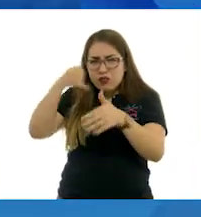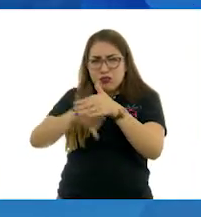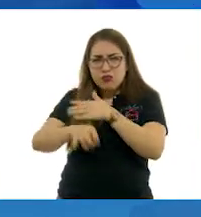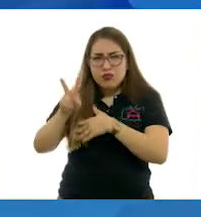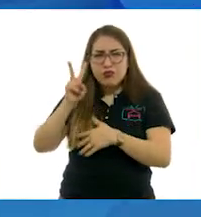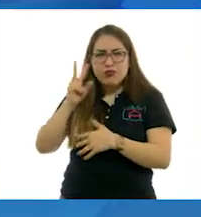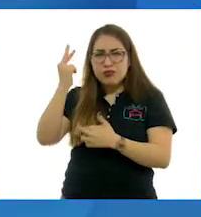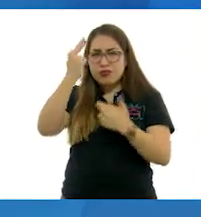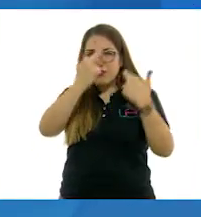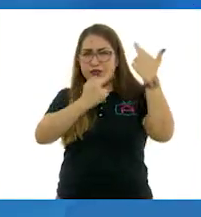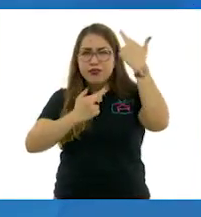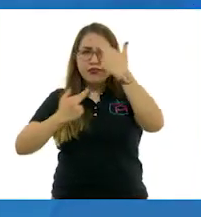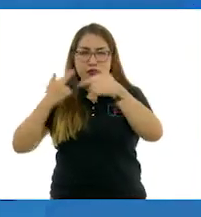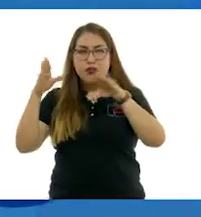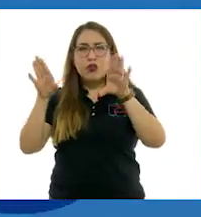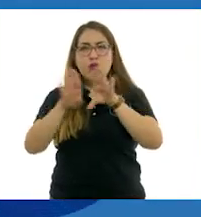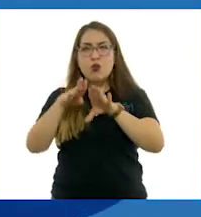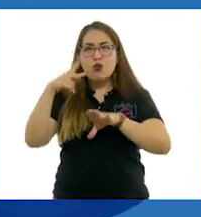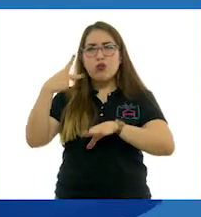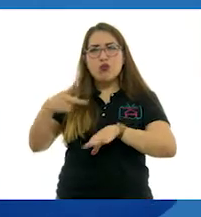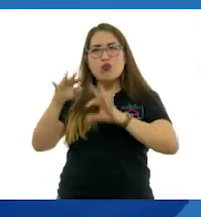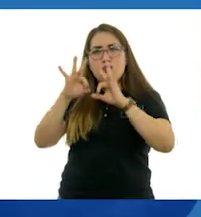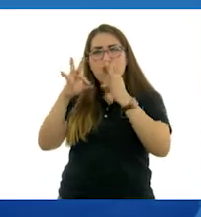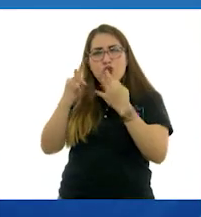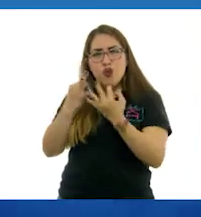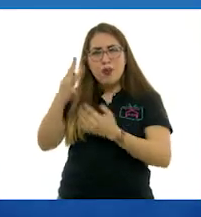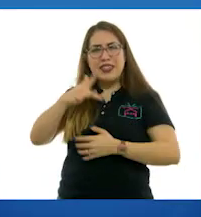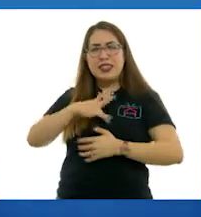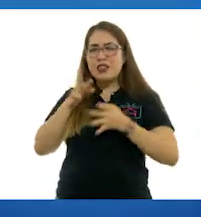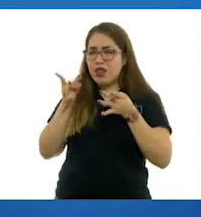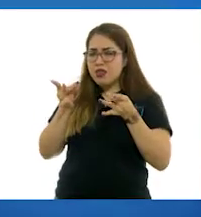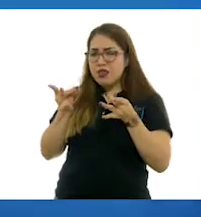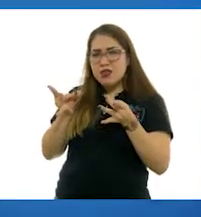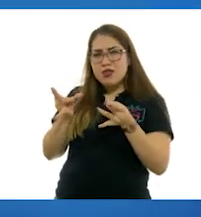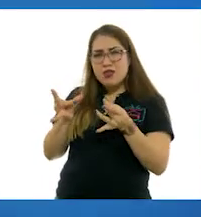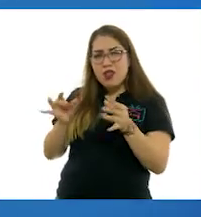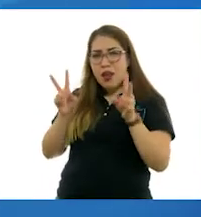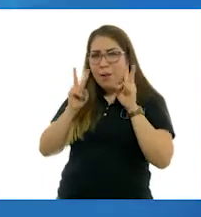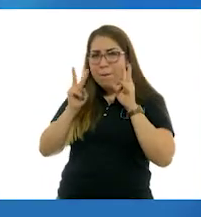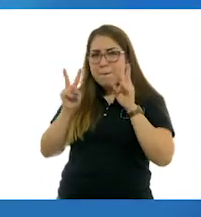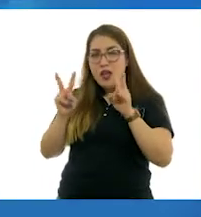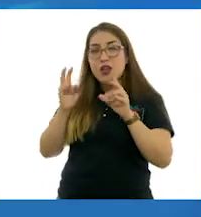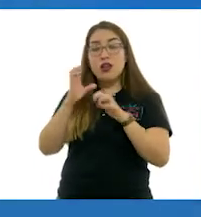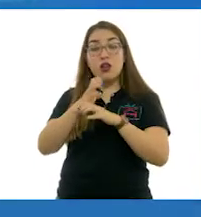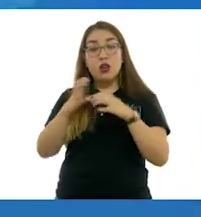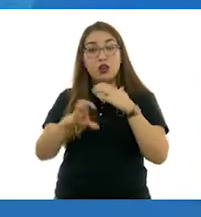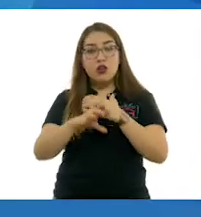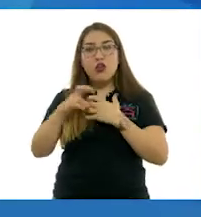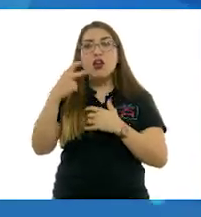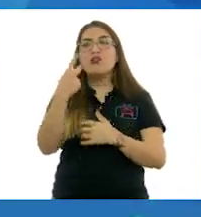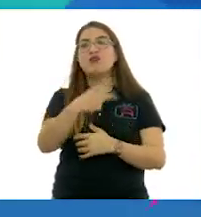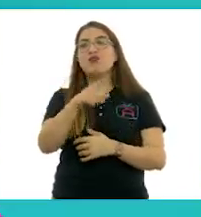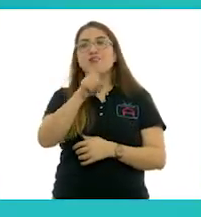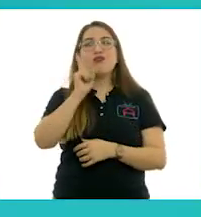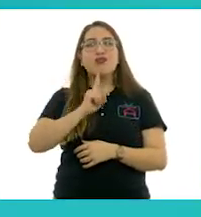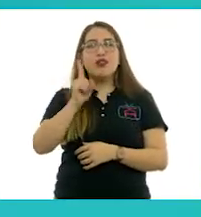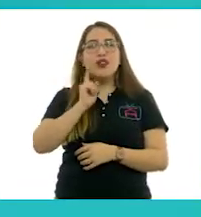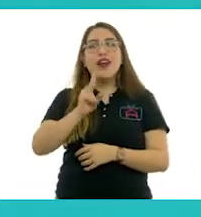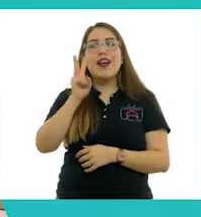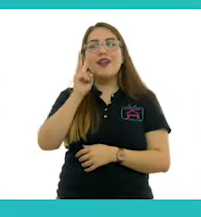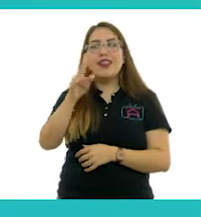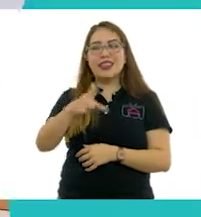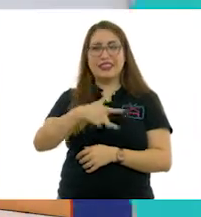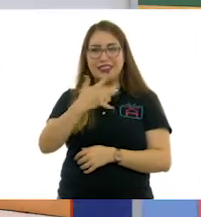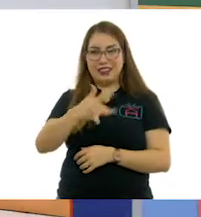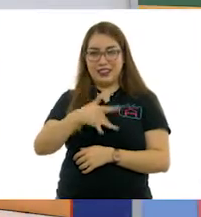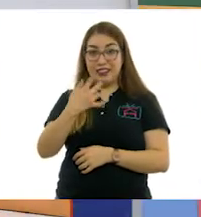y en forma en cómo percibía el mundo la pintora Remedios Varo. Sí, escucharon